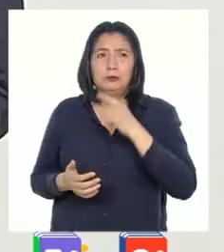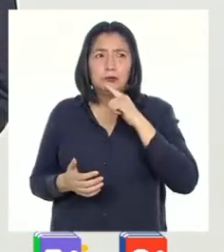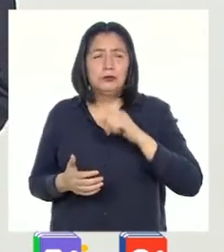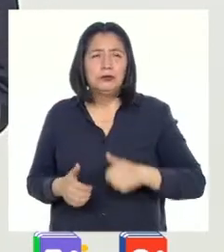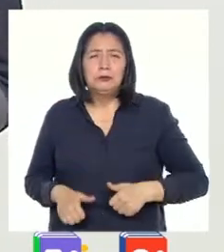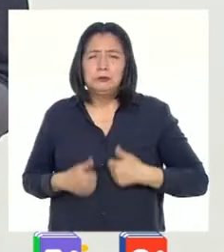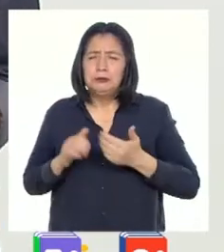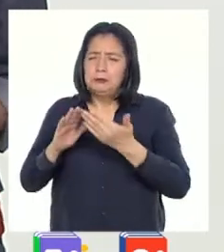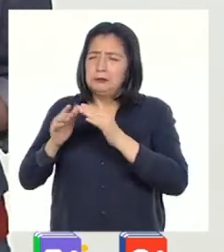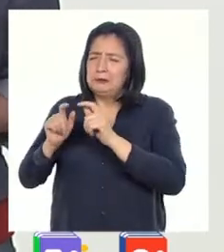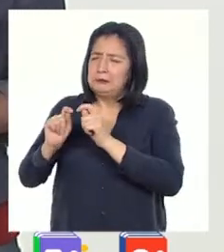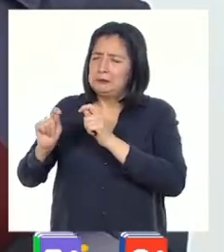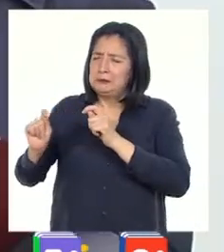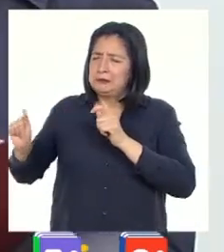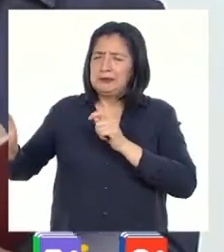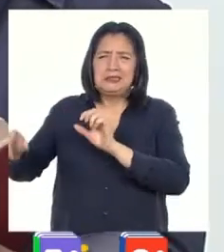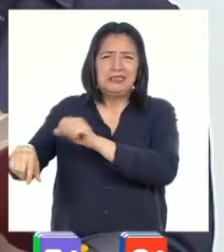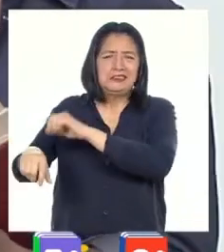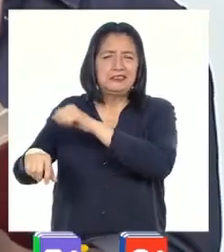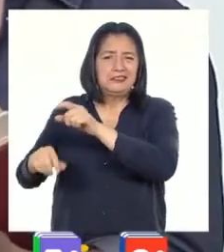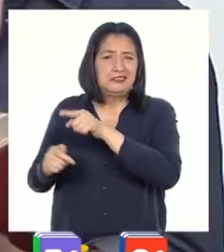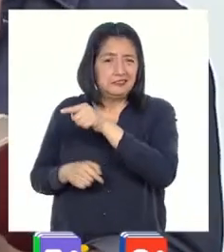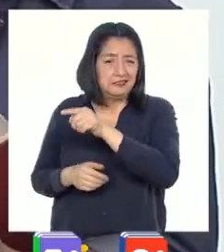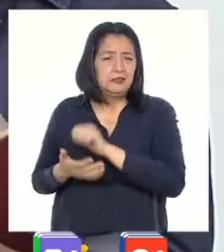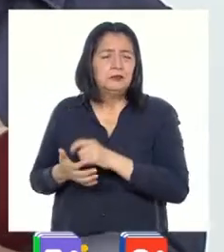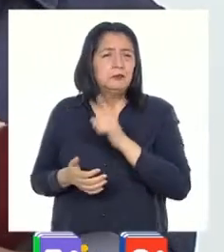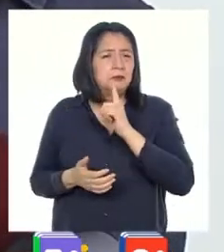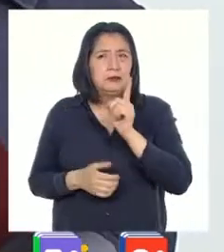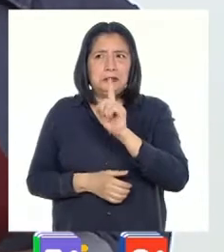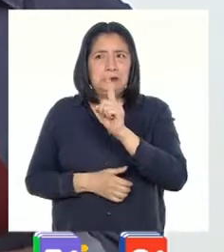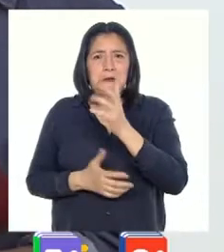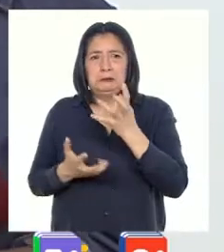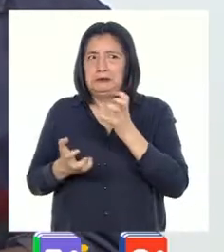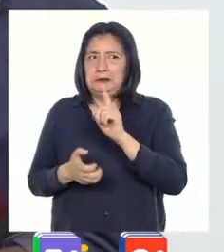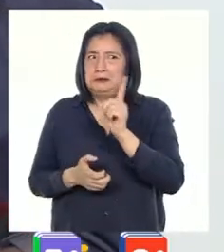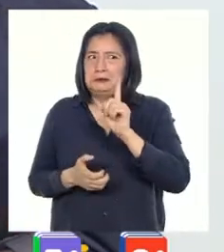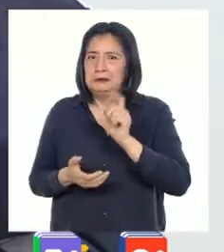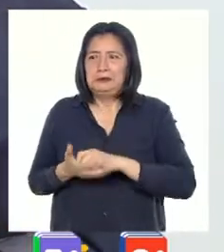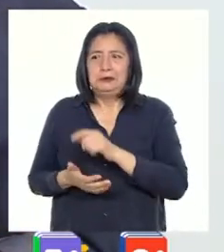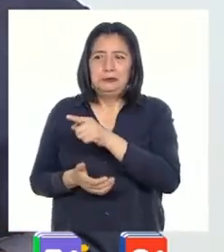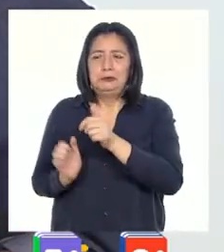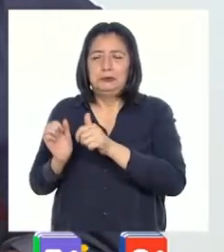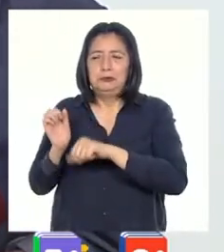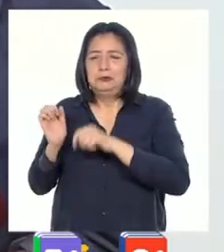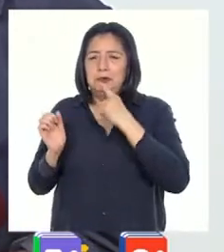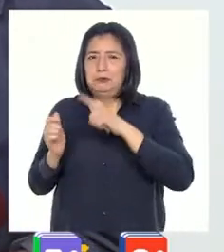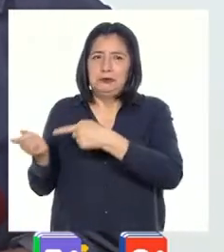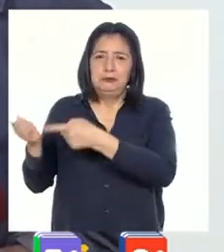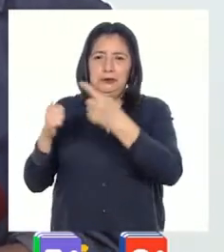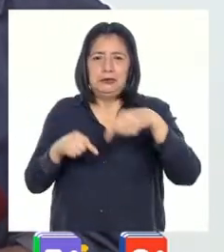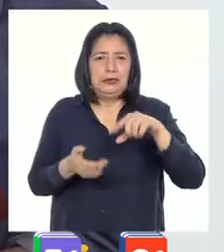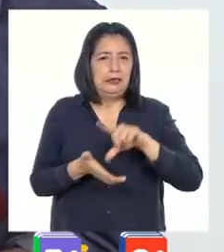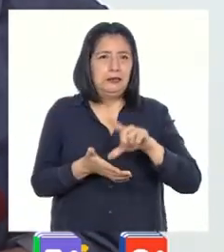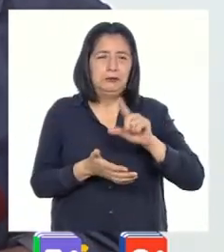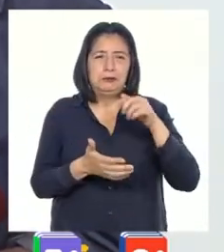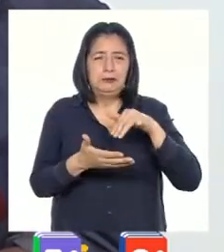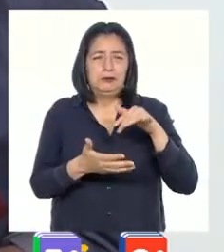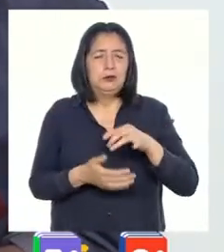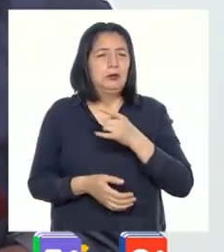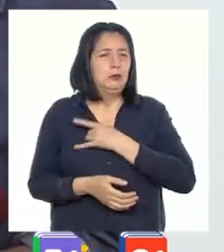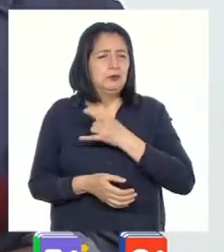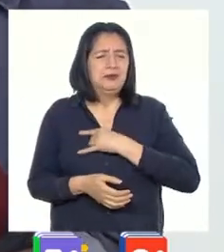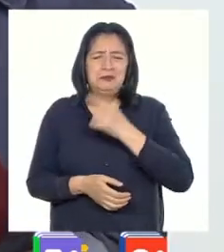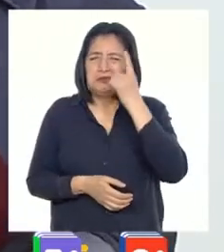pueblito muy alejado de las sierras. A pesar de que su papá no quiso que ni ella ni su hermana vinieran a Lima para estudiar en la universidad,